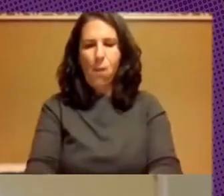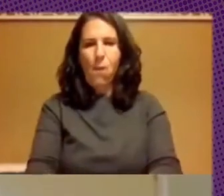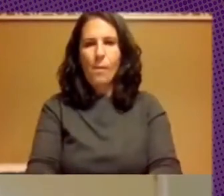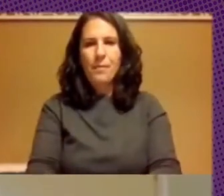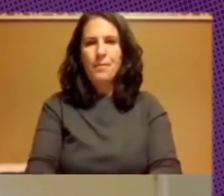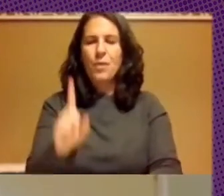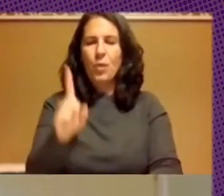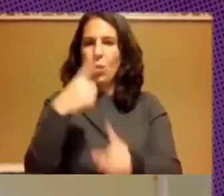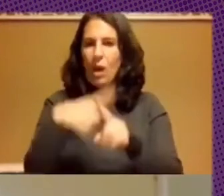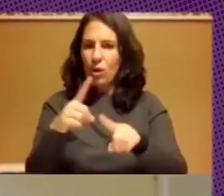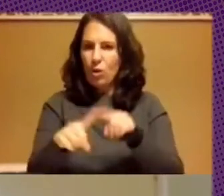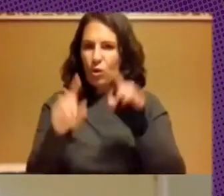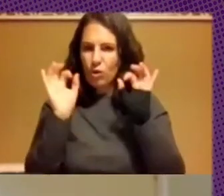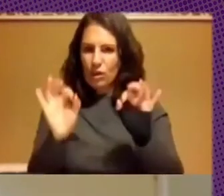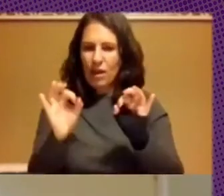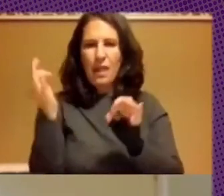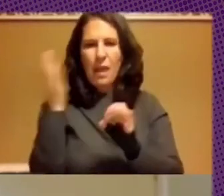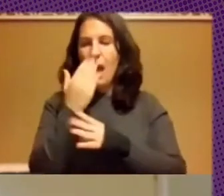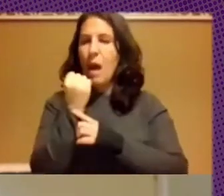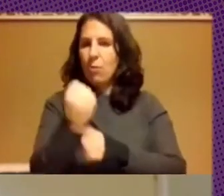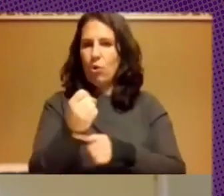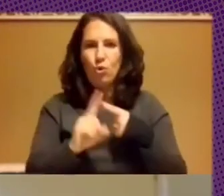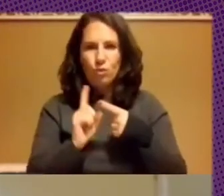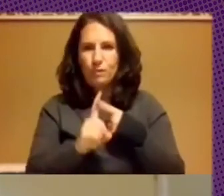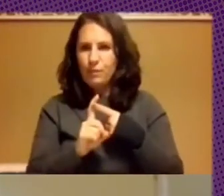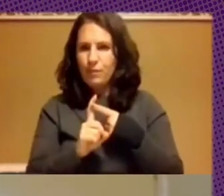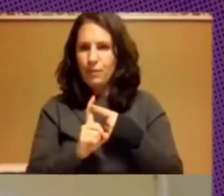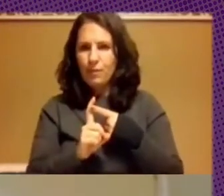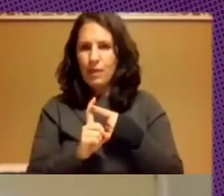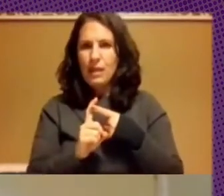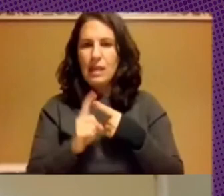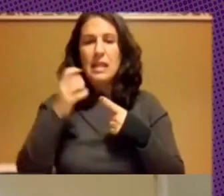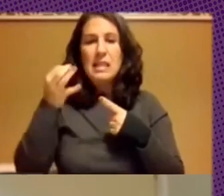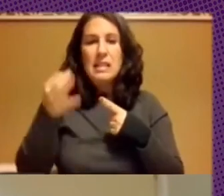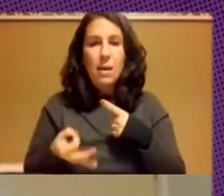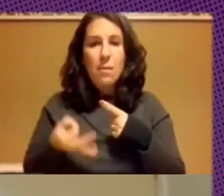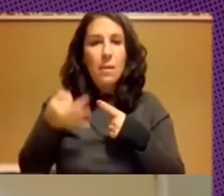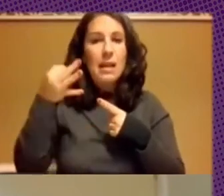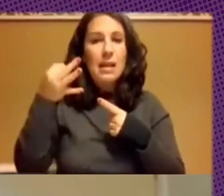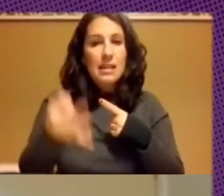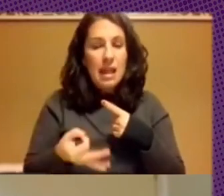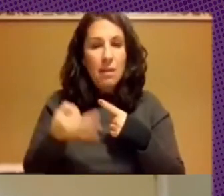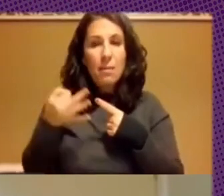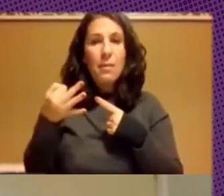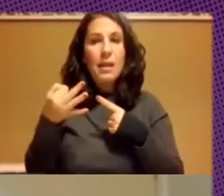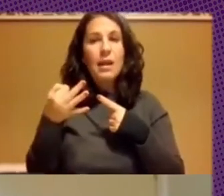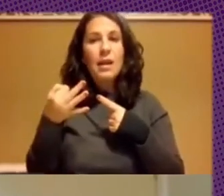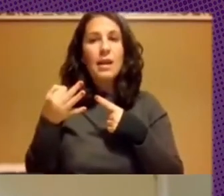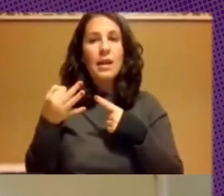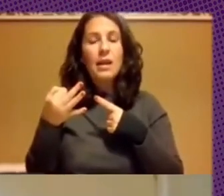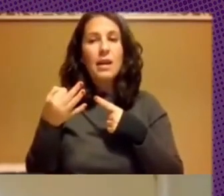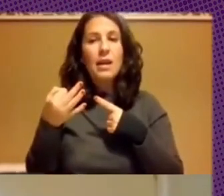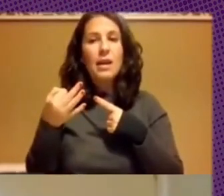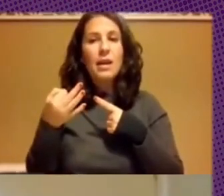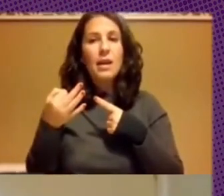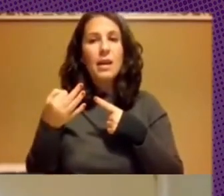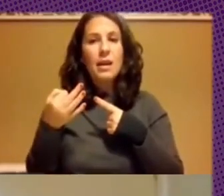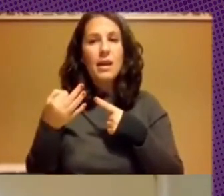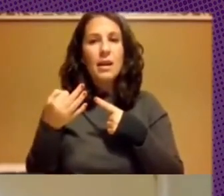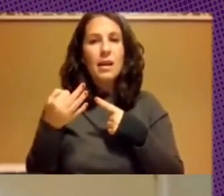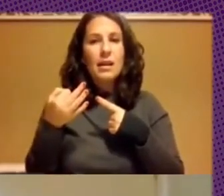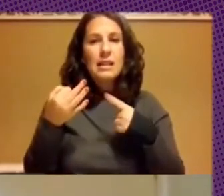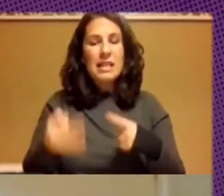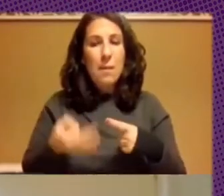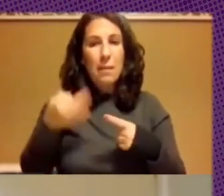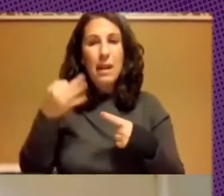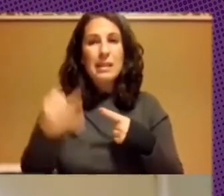cosa tiene que tener apoyo porque siempre va a tener alguien que que siempre